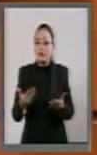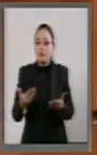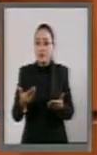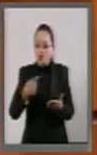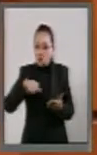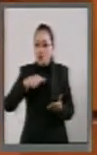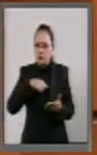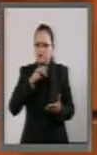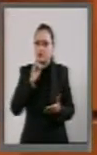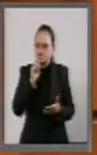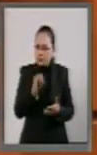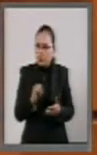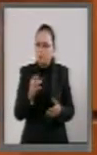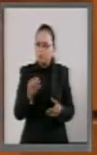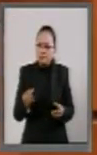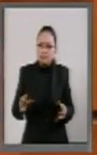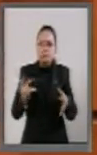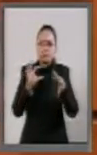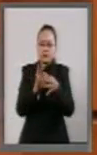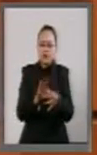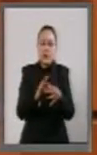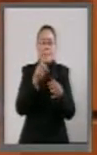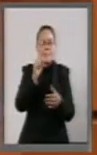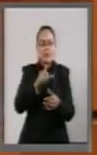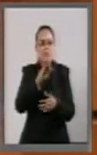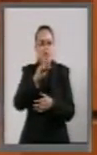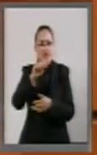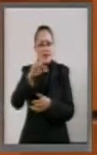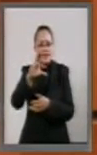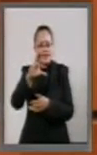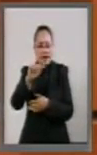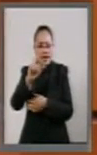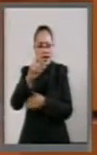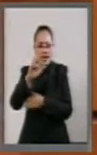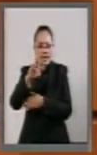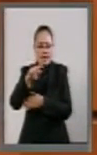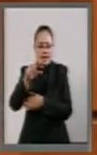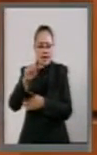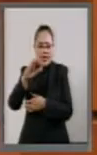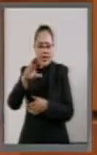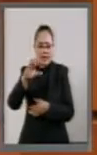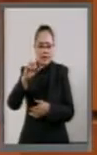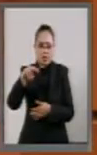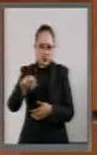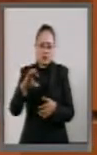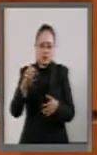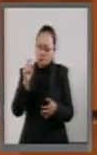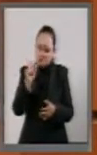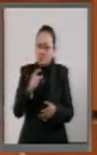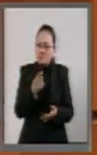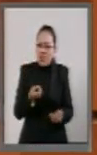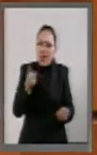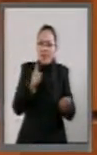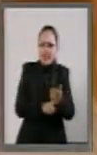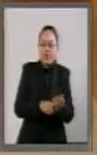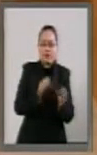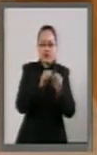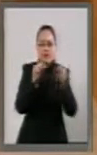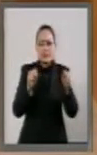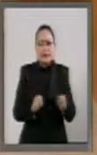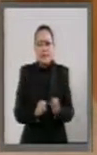incluyendo este sistema de fiscalización que estará dentro del sistema de combate a la corrupción.